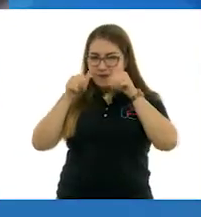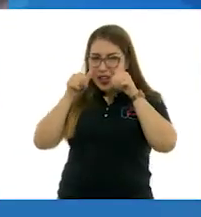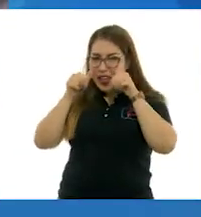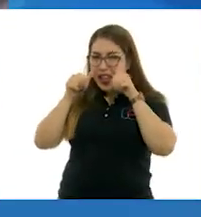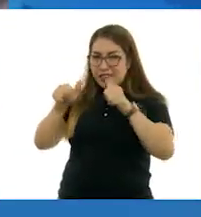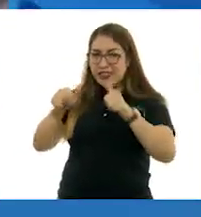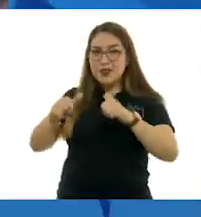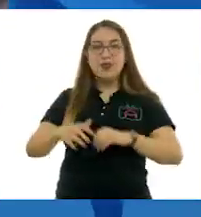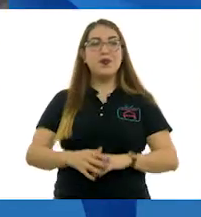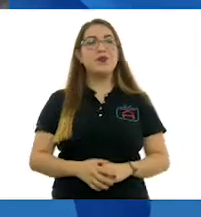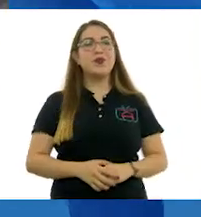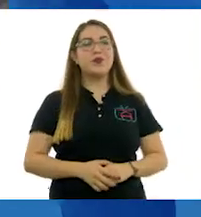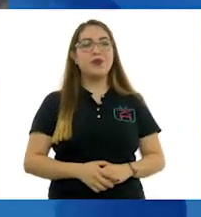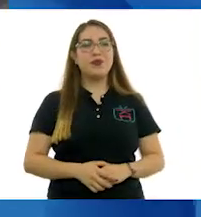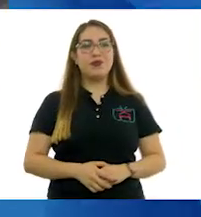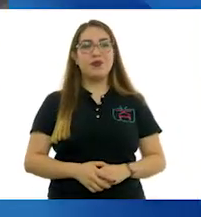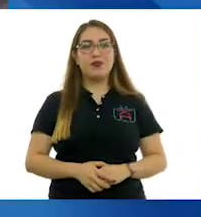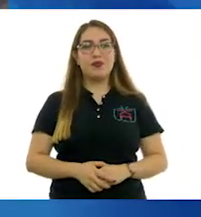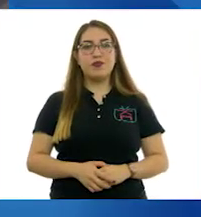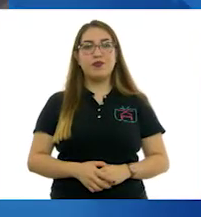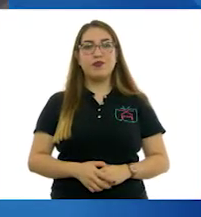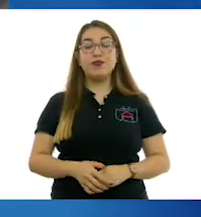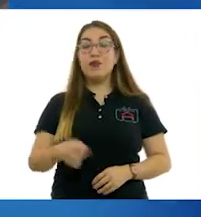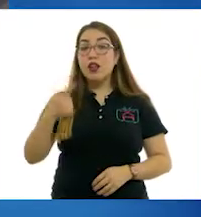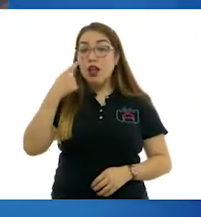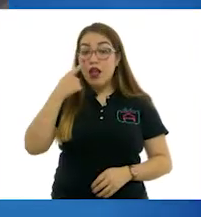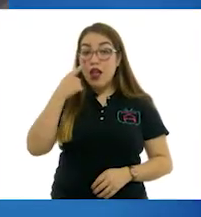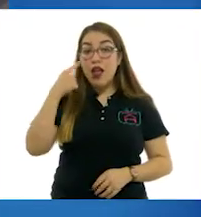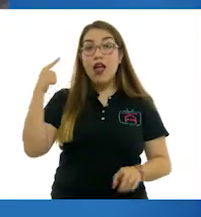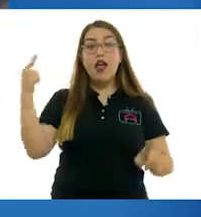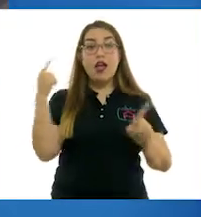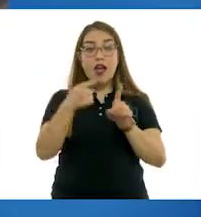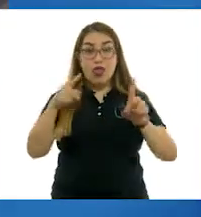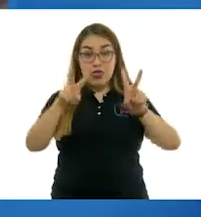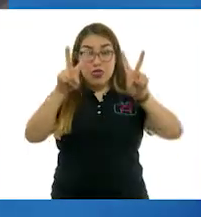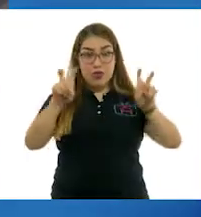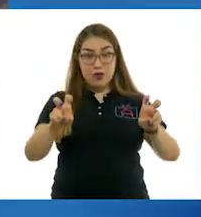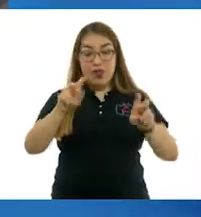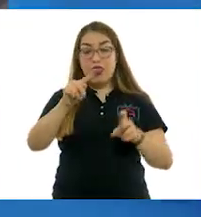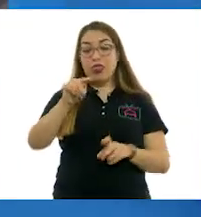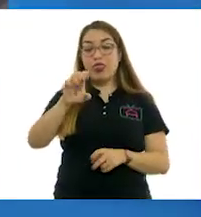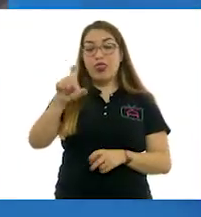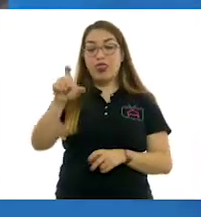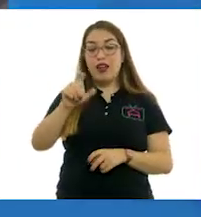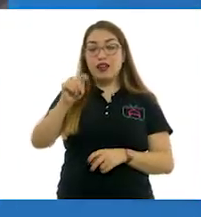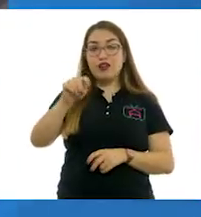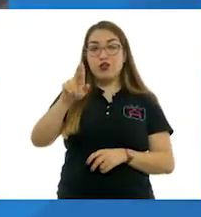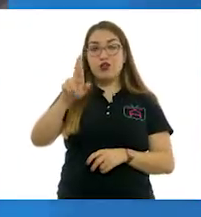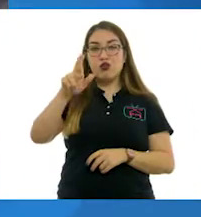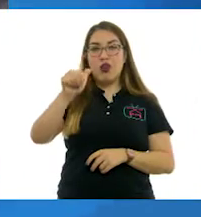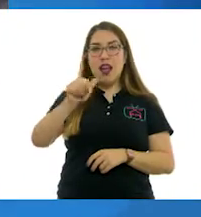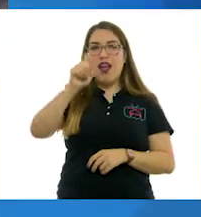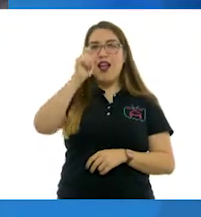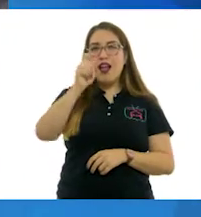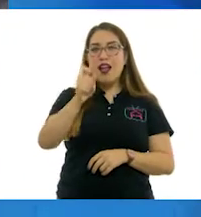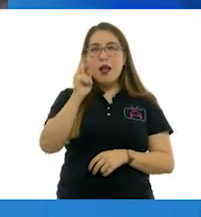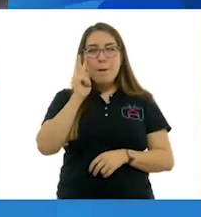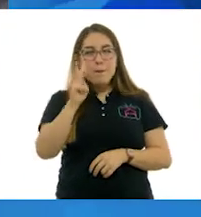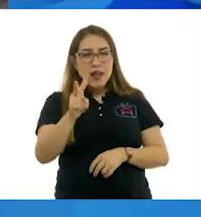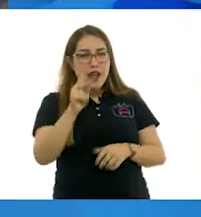mucha atención. Vamos a hablar acerca de la textura. La textura es la apariencia de una